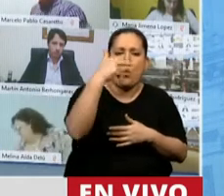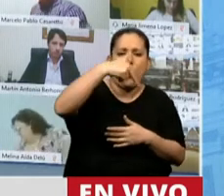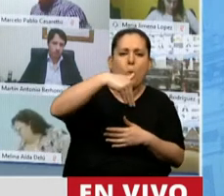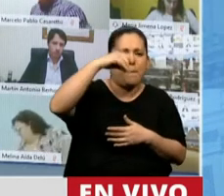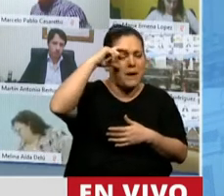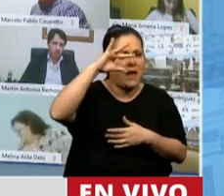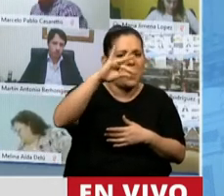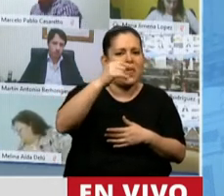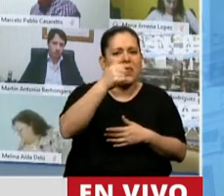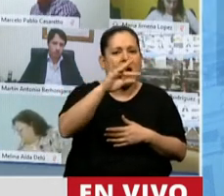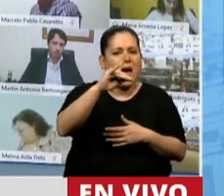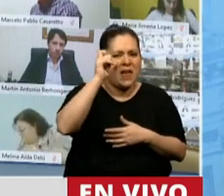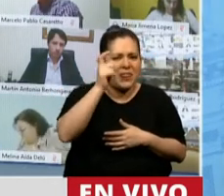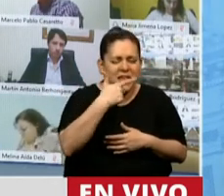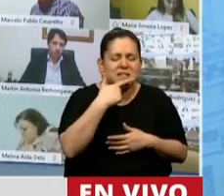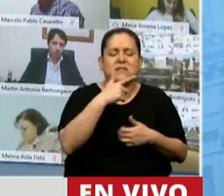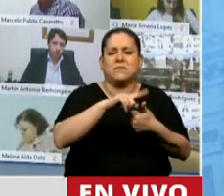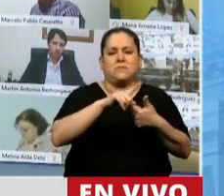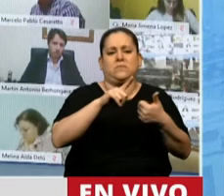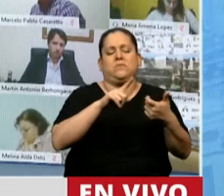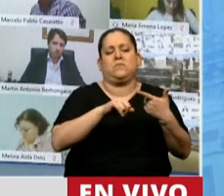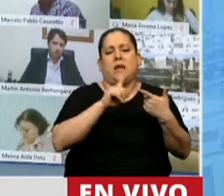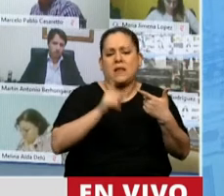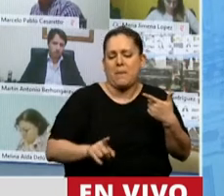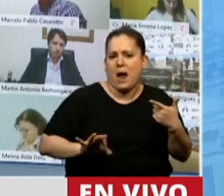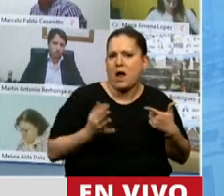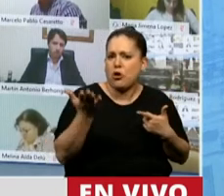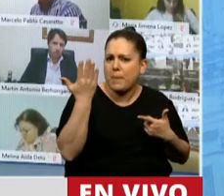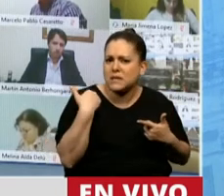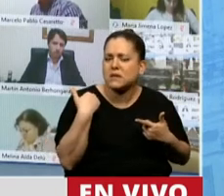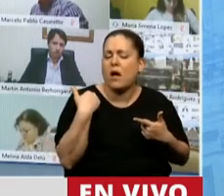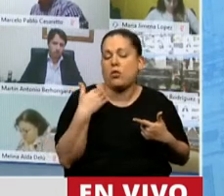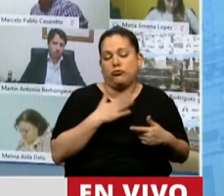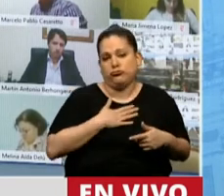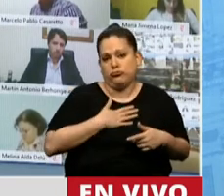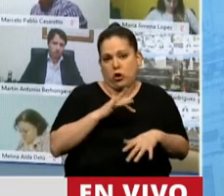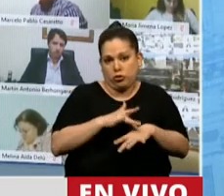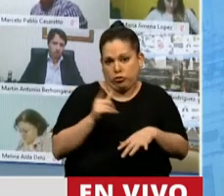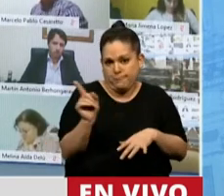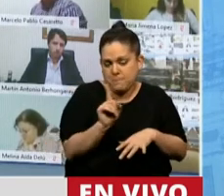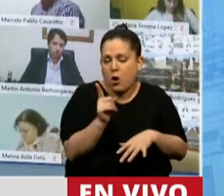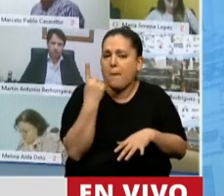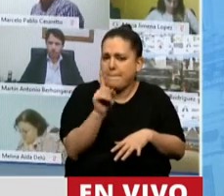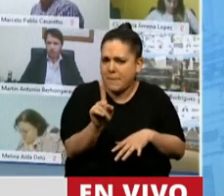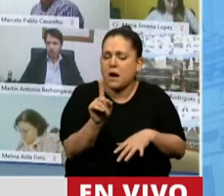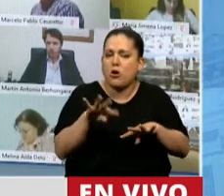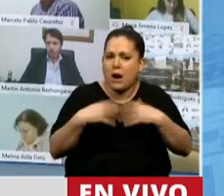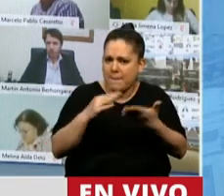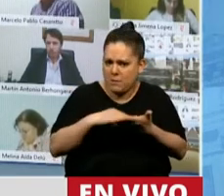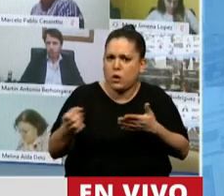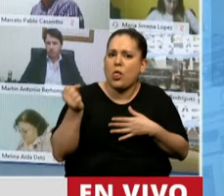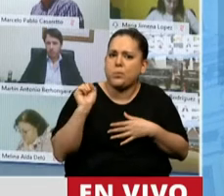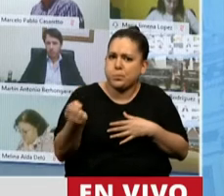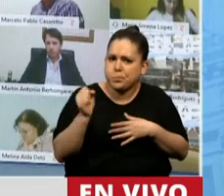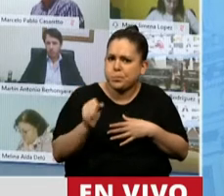Hemos tenido la fortuna del año pasado, no en mi caso, que no era miembro de este cuerpo, pero